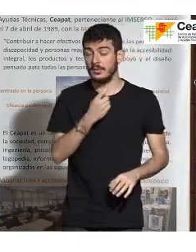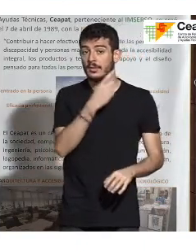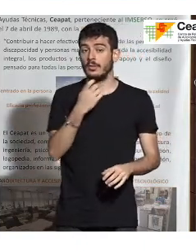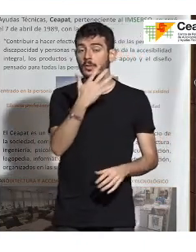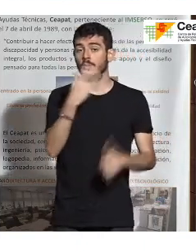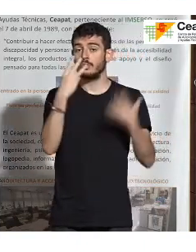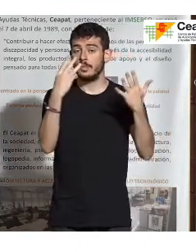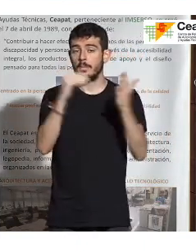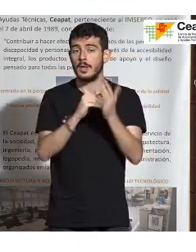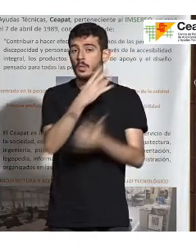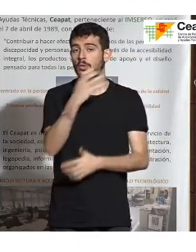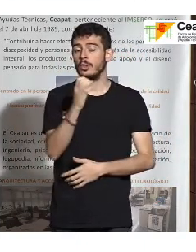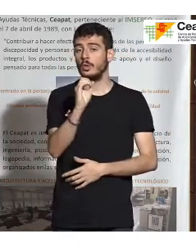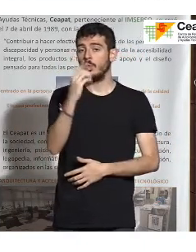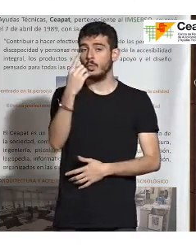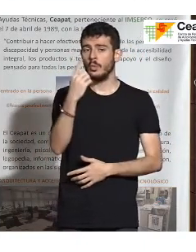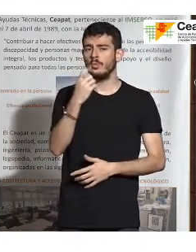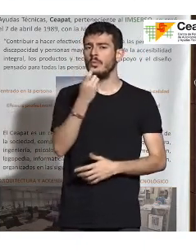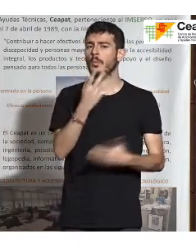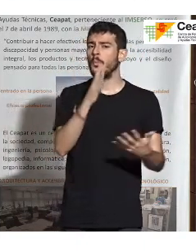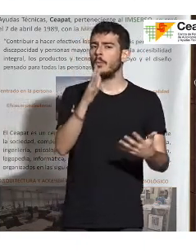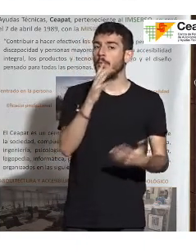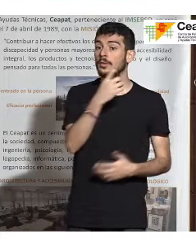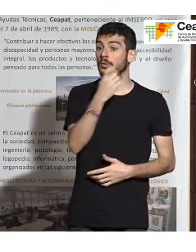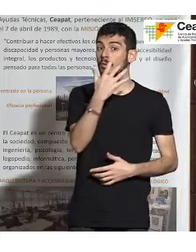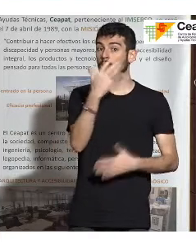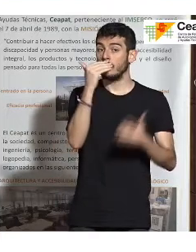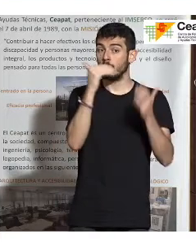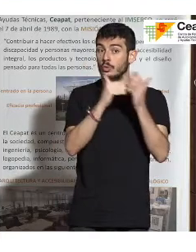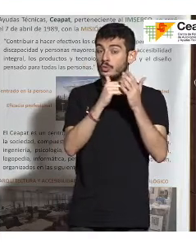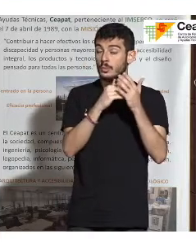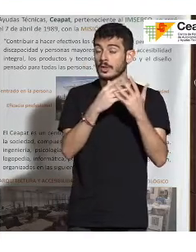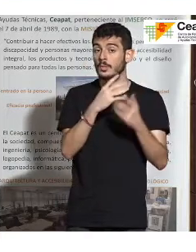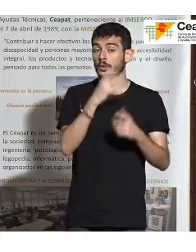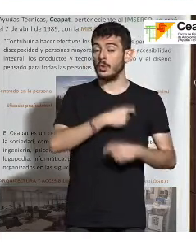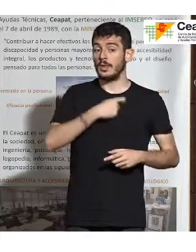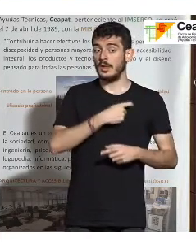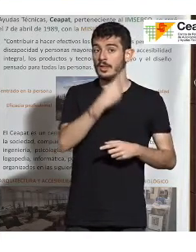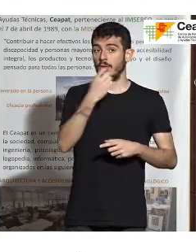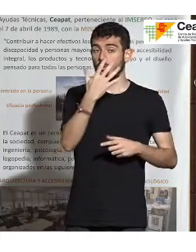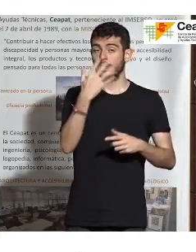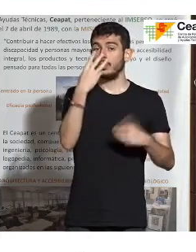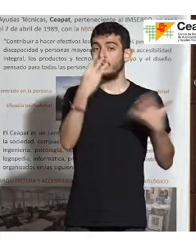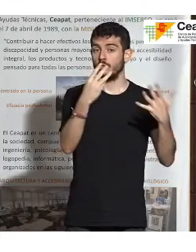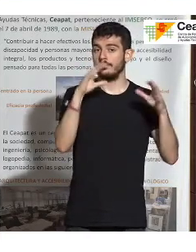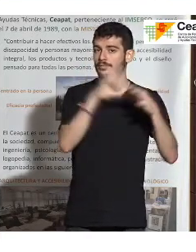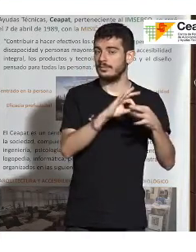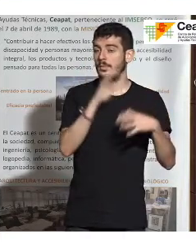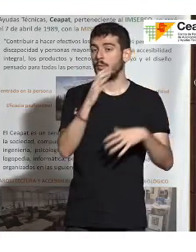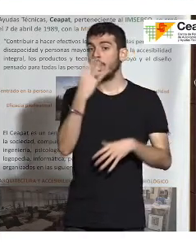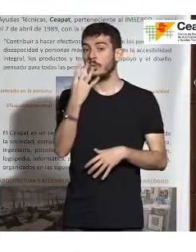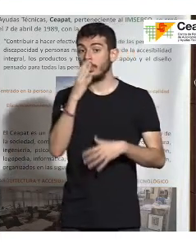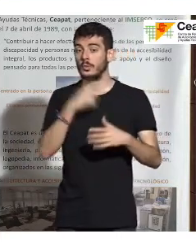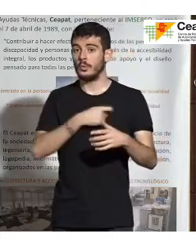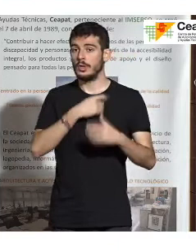158.401, ¿por qué este número? 158.000 porque pertenece al comité 158. El 4, ¿por qué? Porque pertenece al subcomité